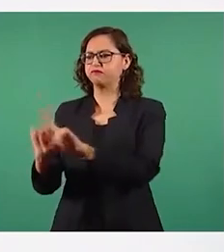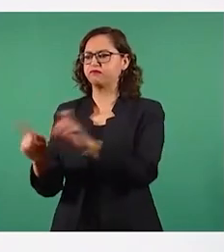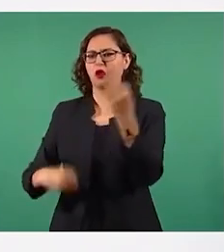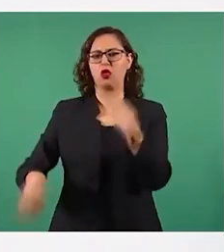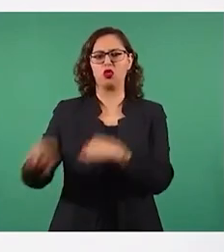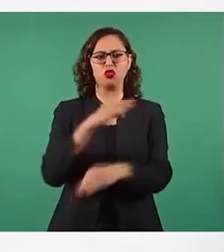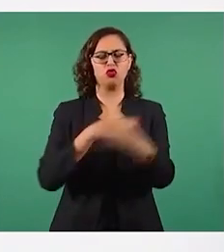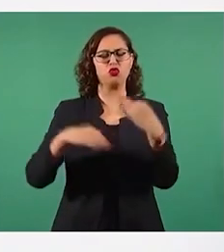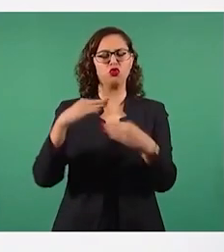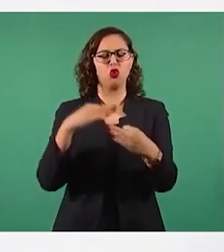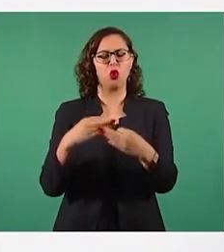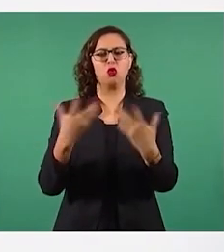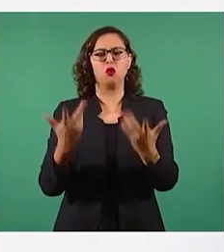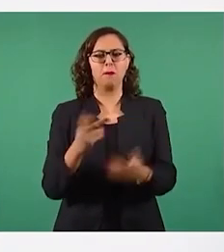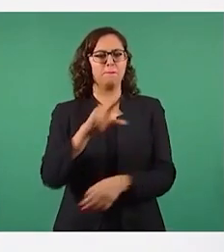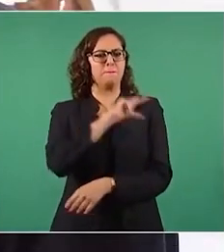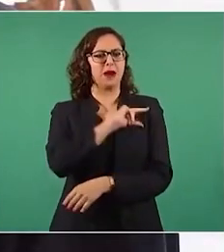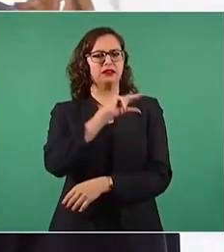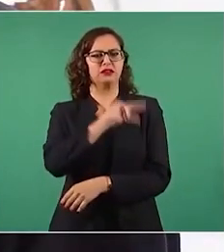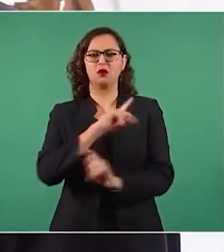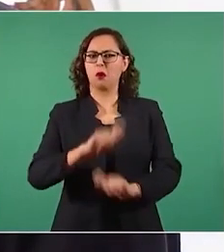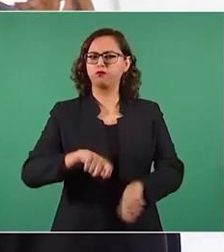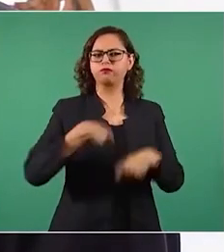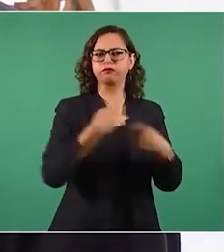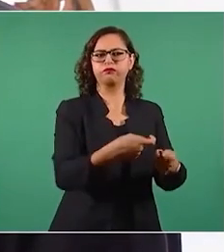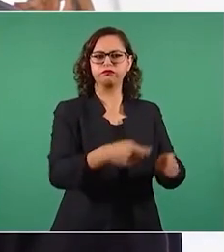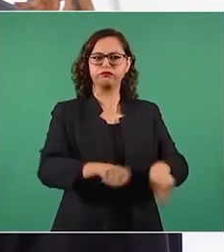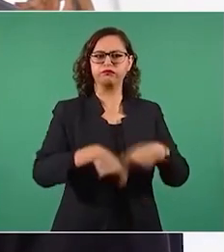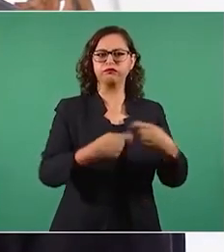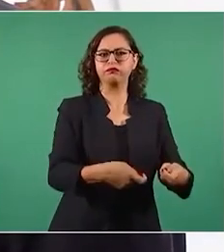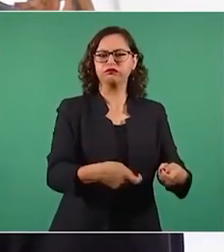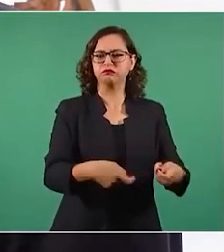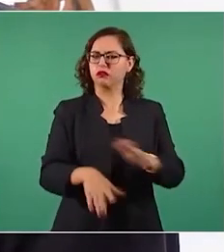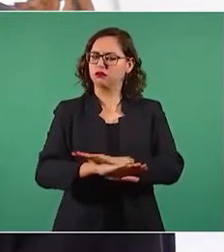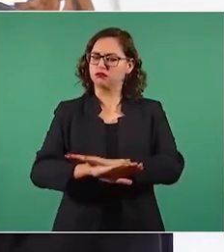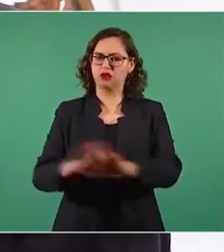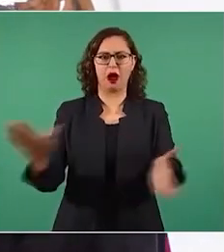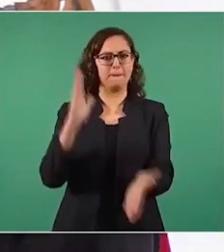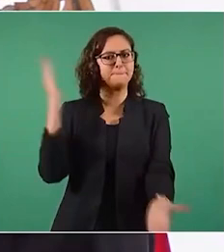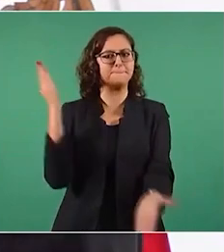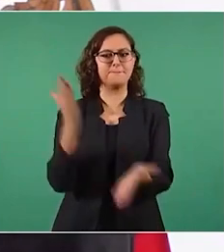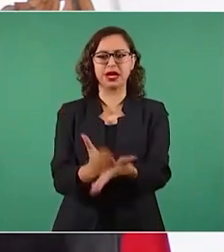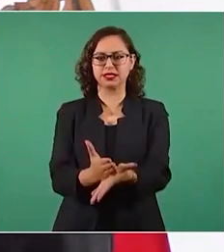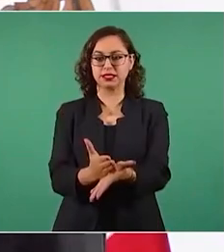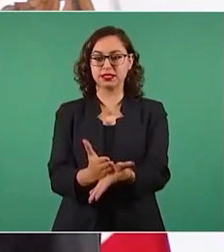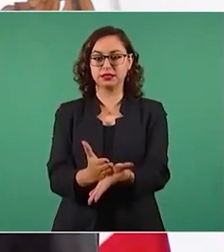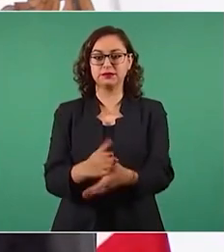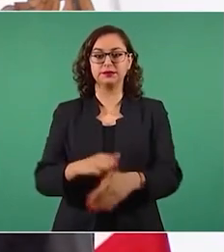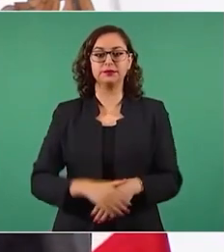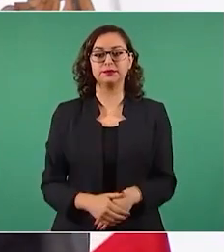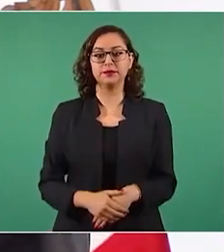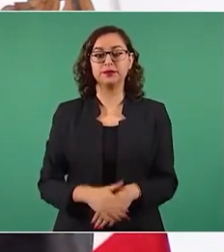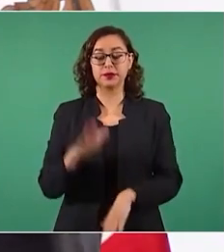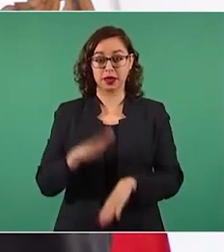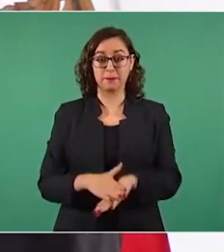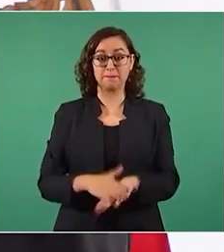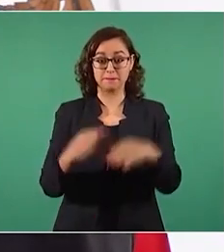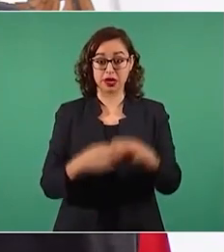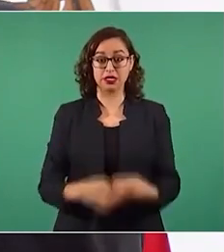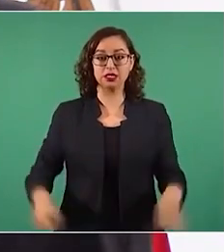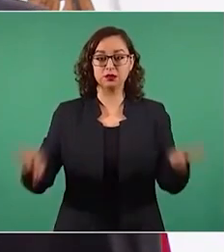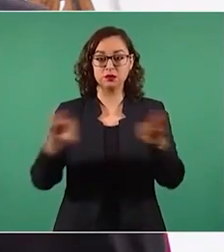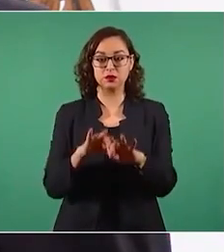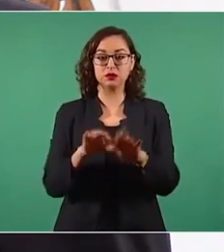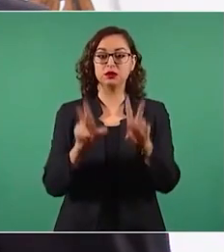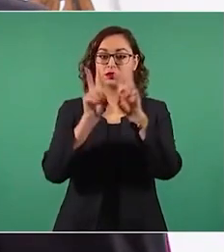Pero lo más importante hemos detenido las privatizaciones en el sector